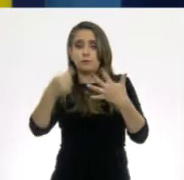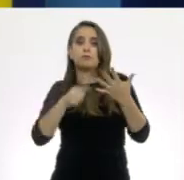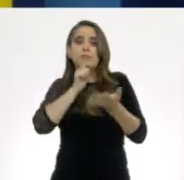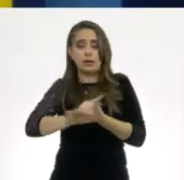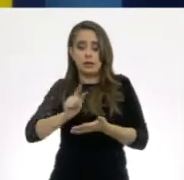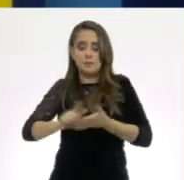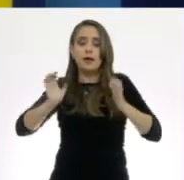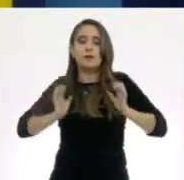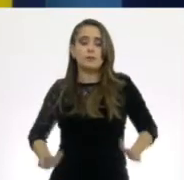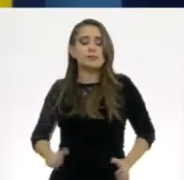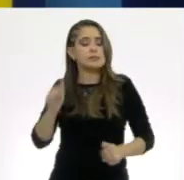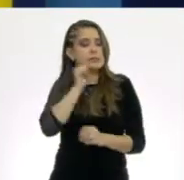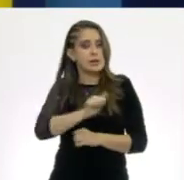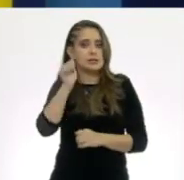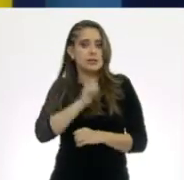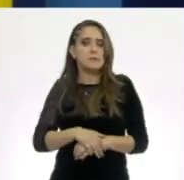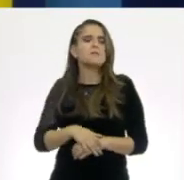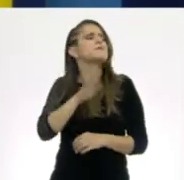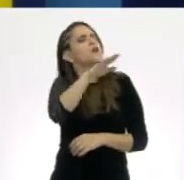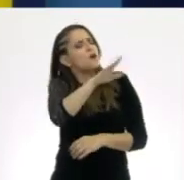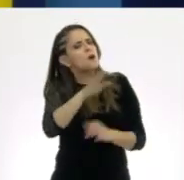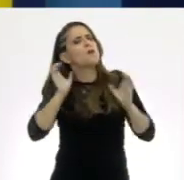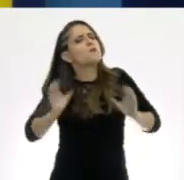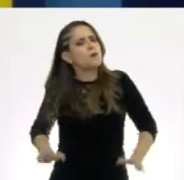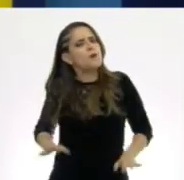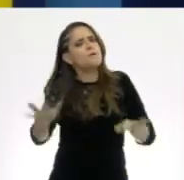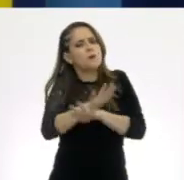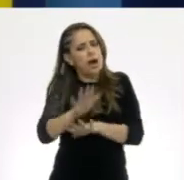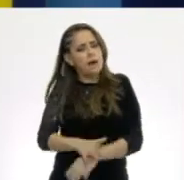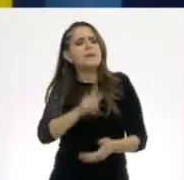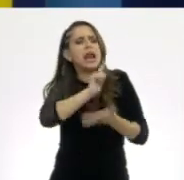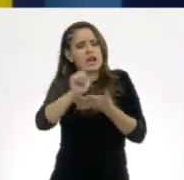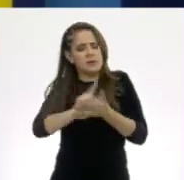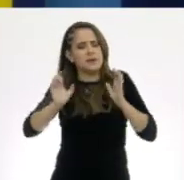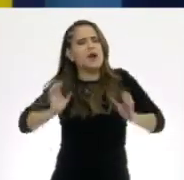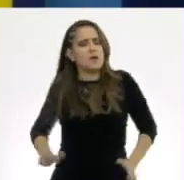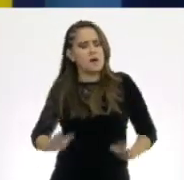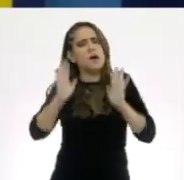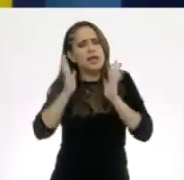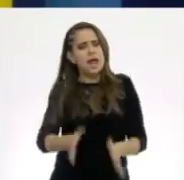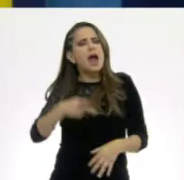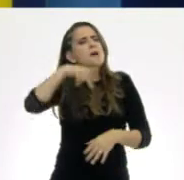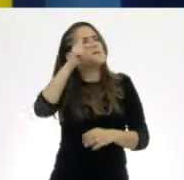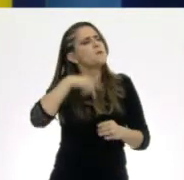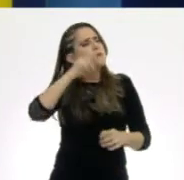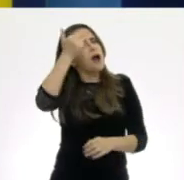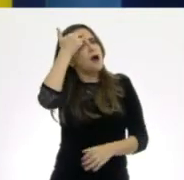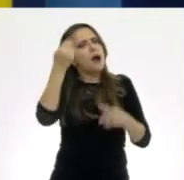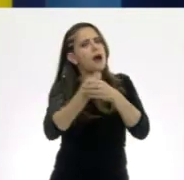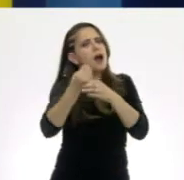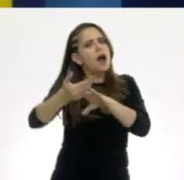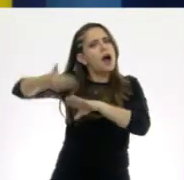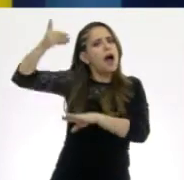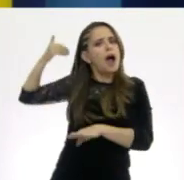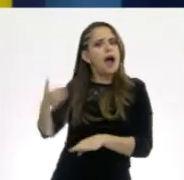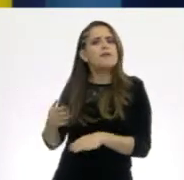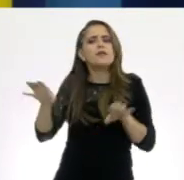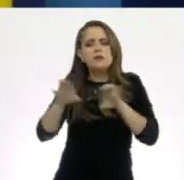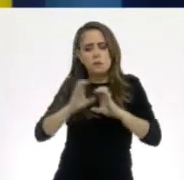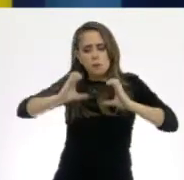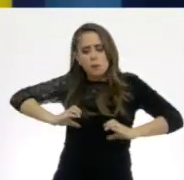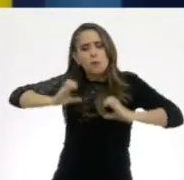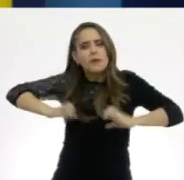además de saber sobre los cambios físicos e higiene, en la clase pasada hablamos de cuidados y protección para prevenir el